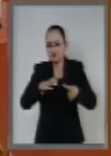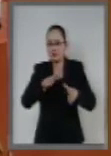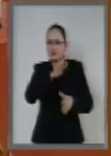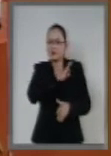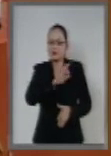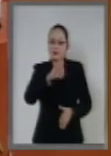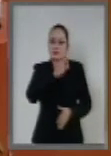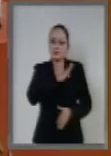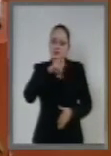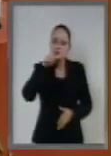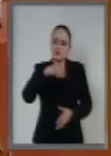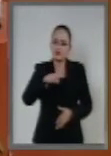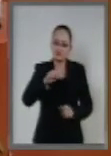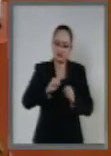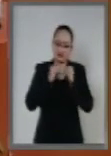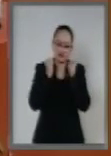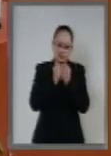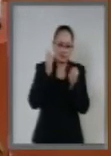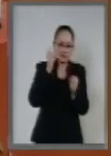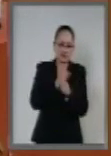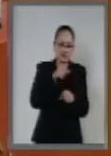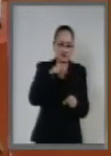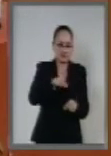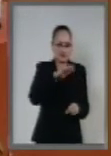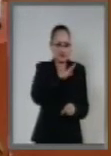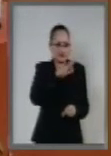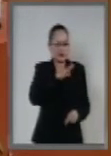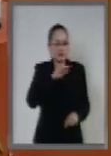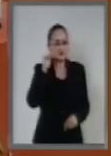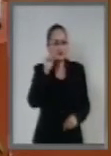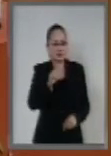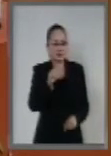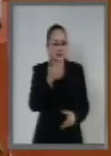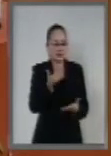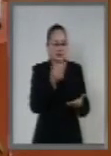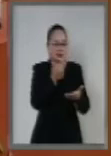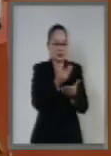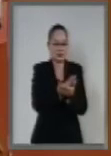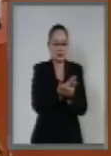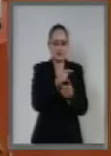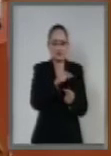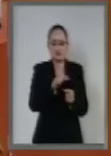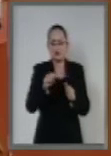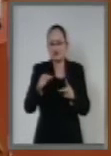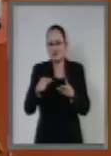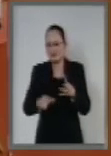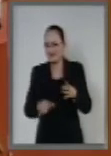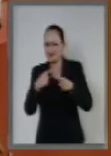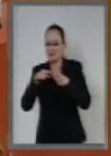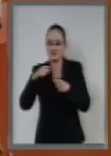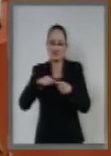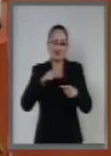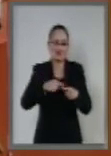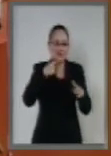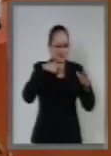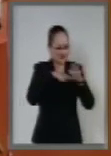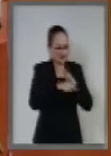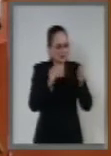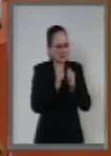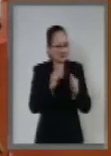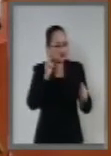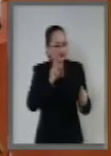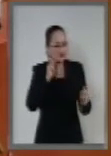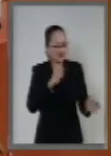la sociedad civil puede presentar peticiones, propuestas, solicitudes y denuncias fundadas.